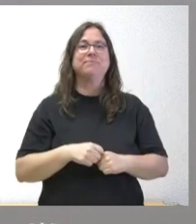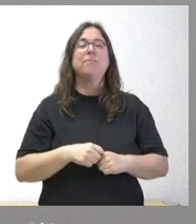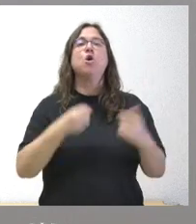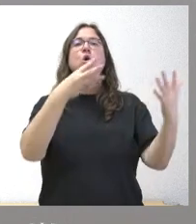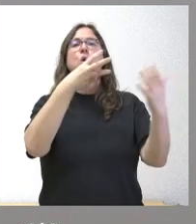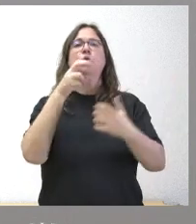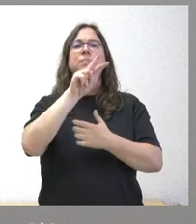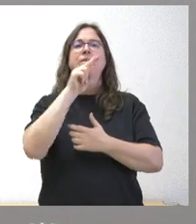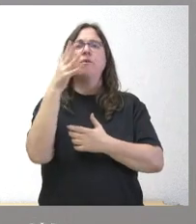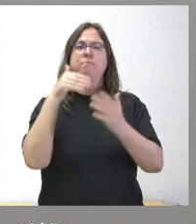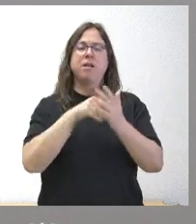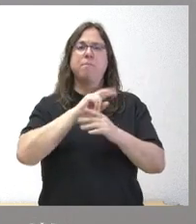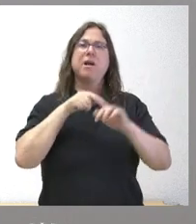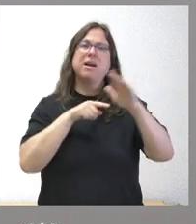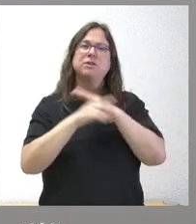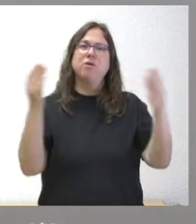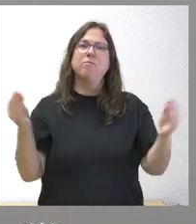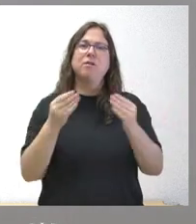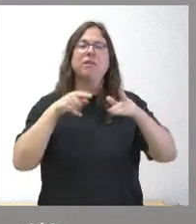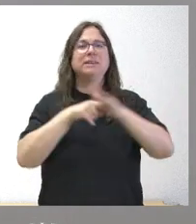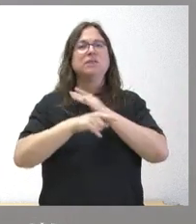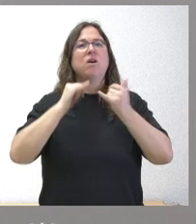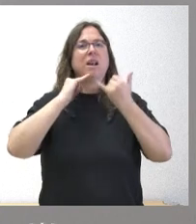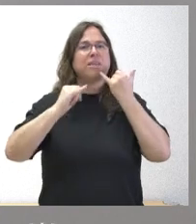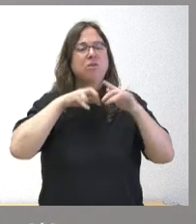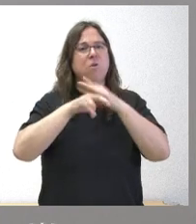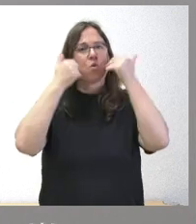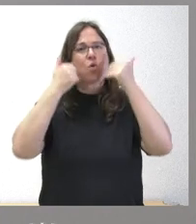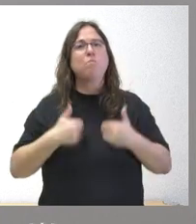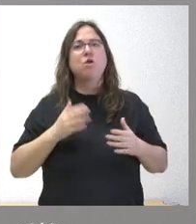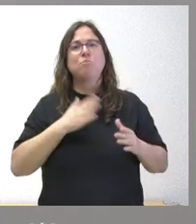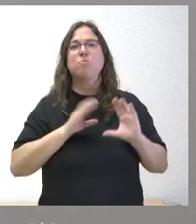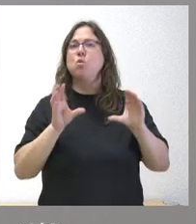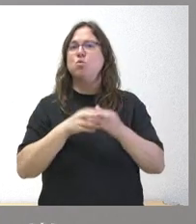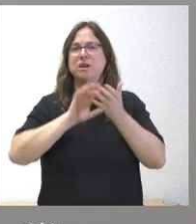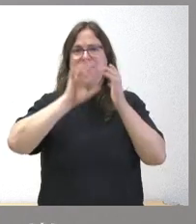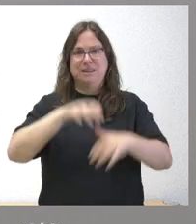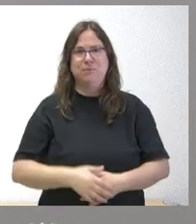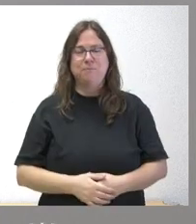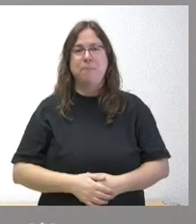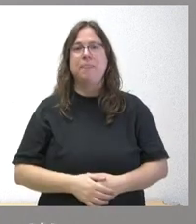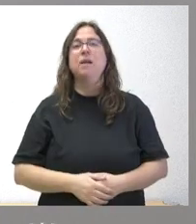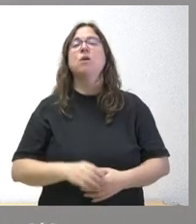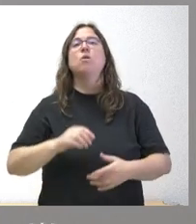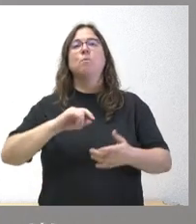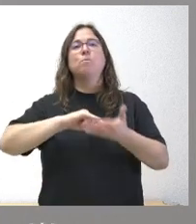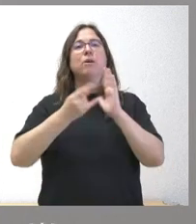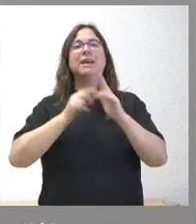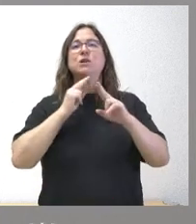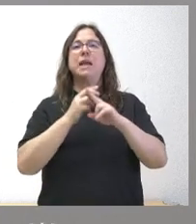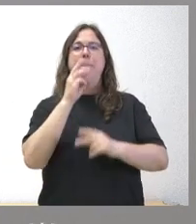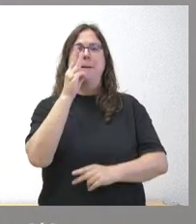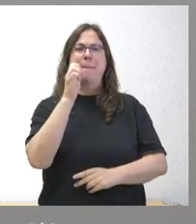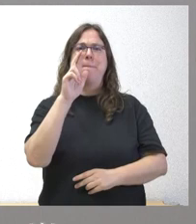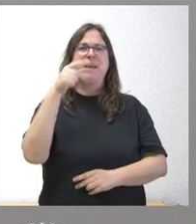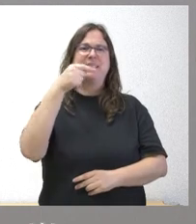euros para mejorar la gestión electrónica de los recursos humanos de la Junta de Castilla y León. Hablamos del proyecto Pérsigo, es el sistema que